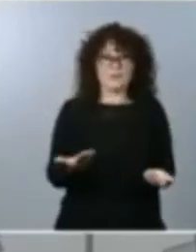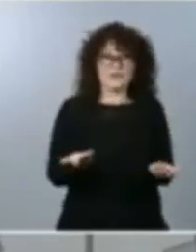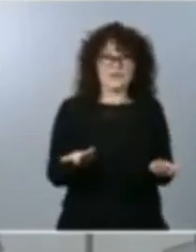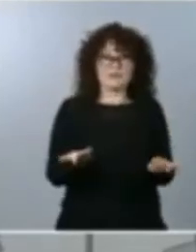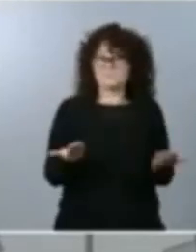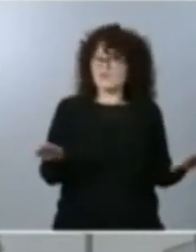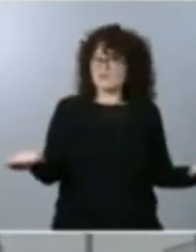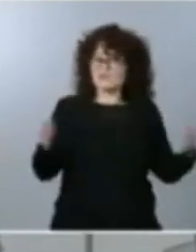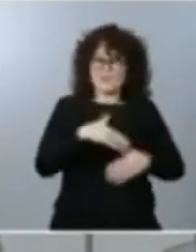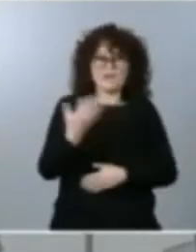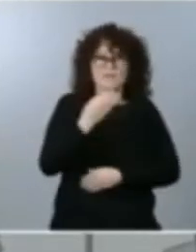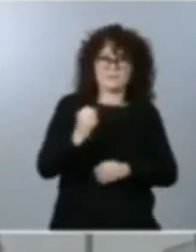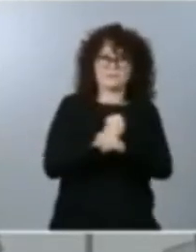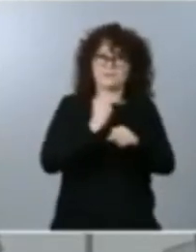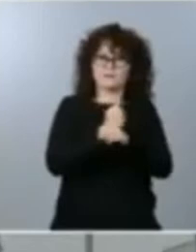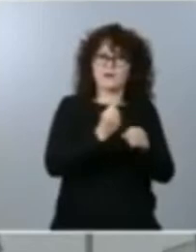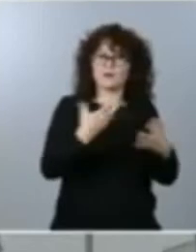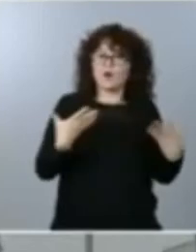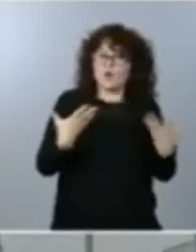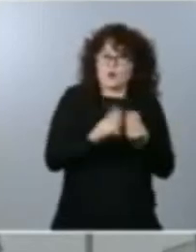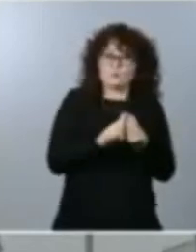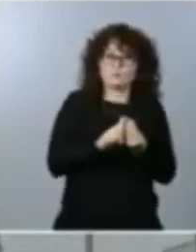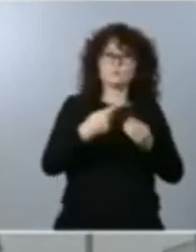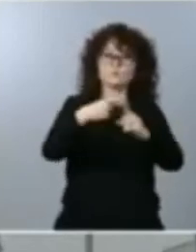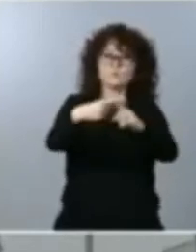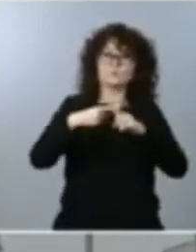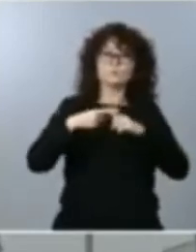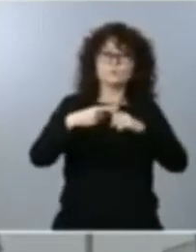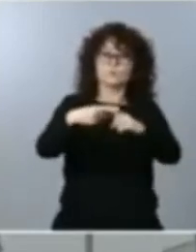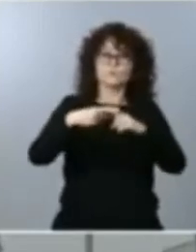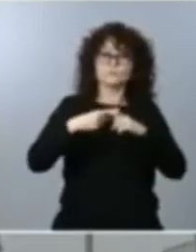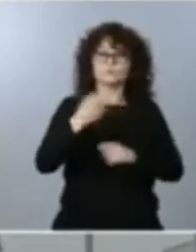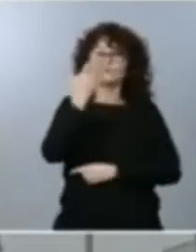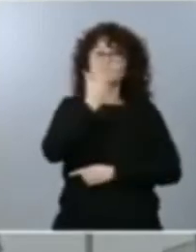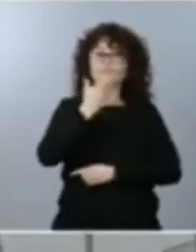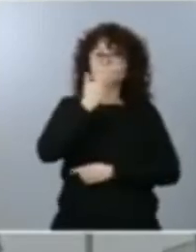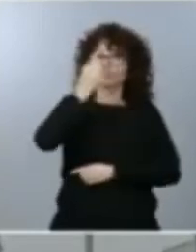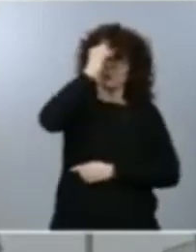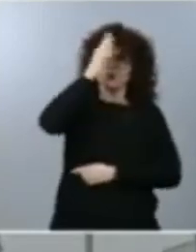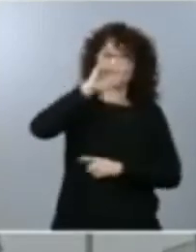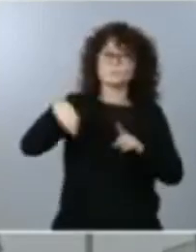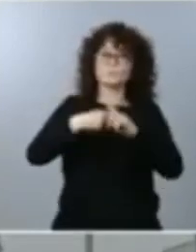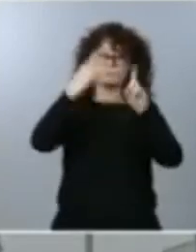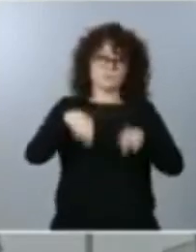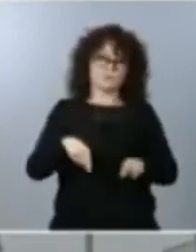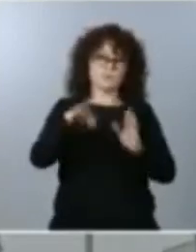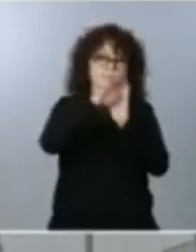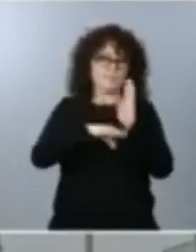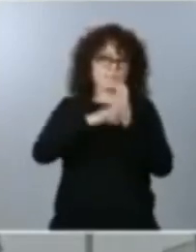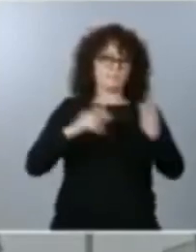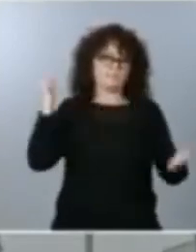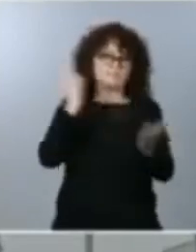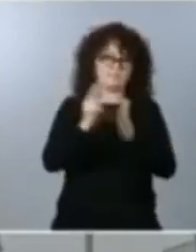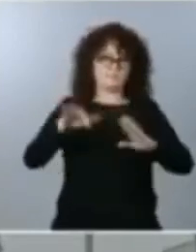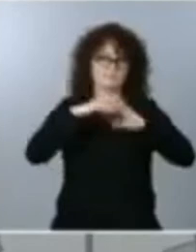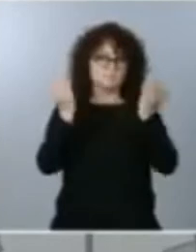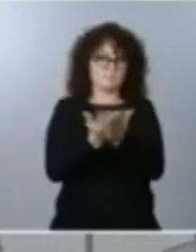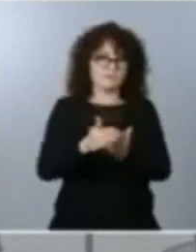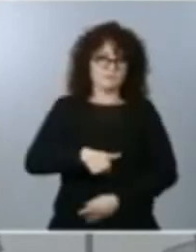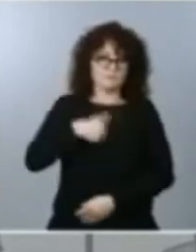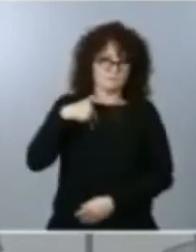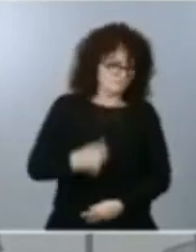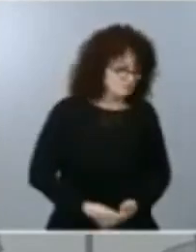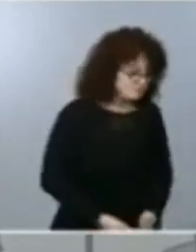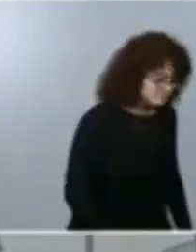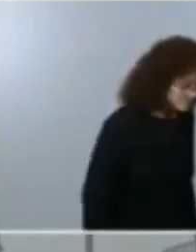conjuntamente compartiendo no solamente conocimientos sino también medidas para hacer frente a esos desafíos globales y finalizo